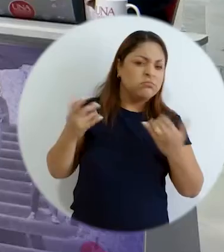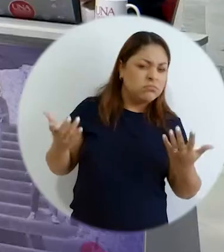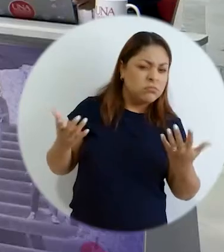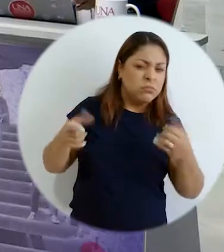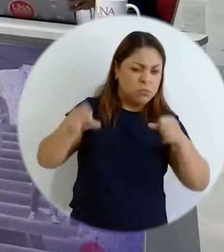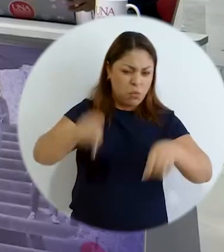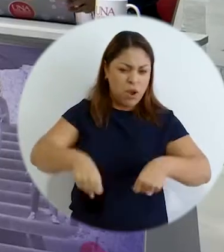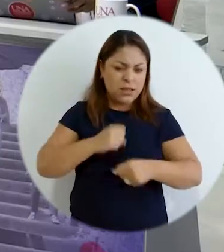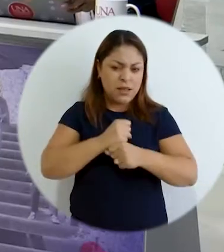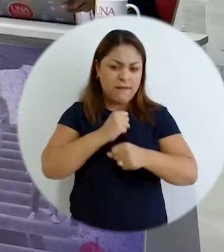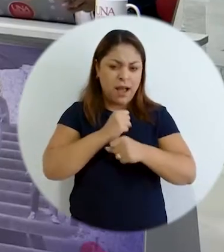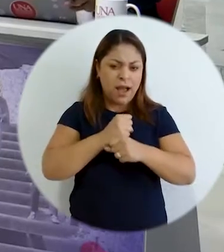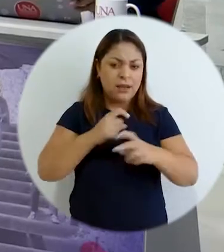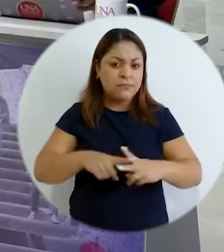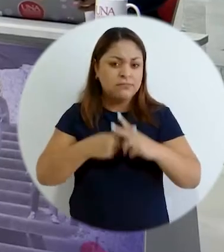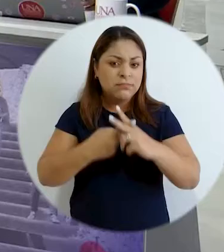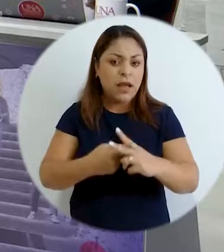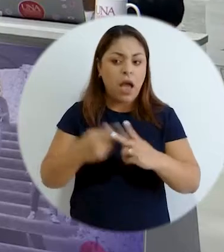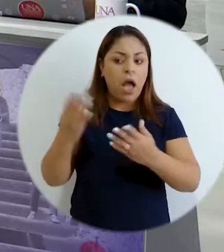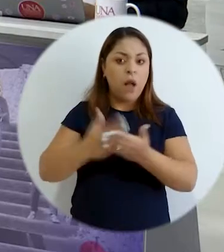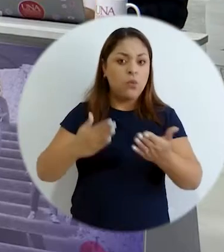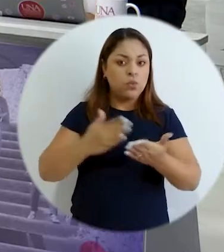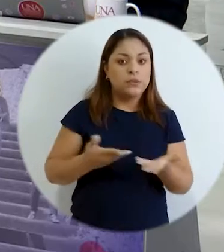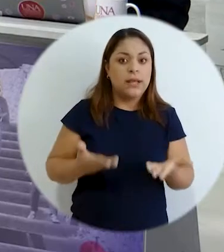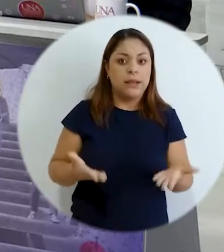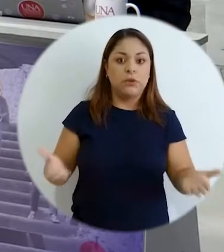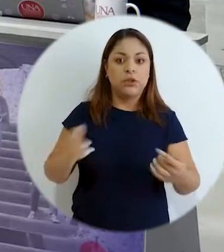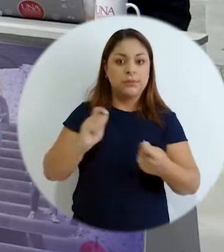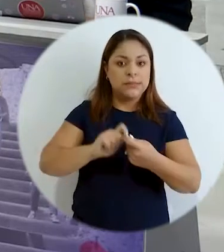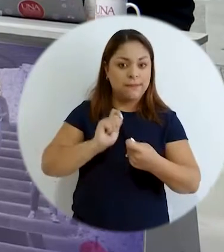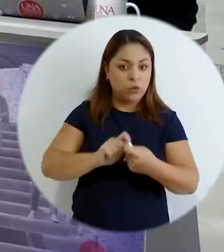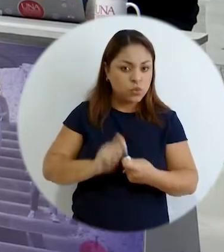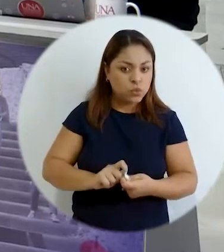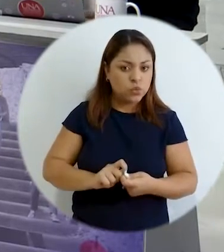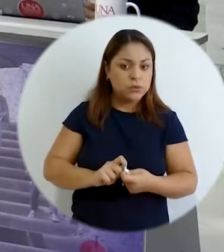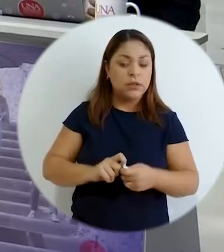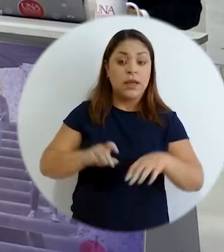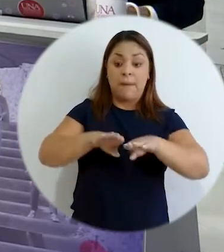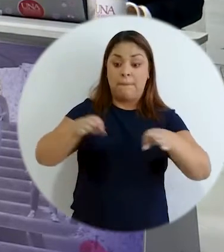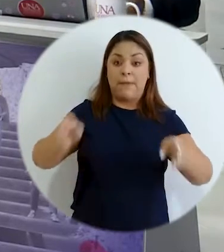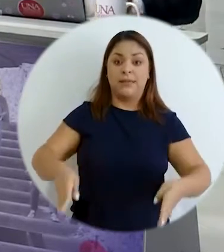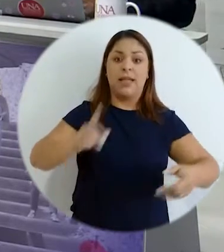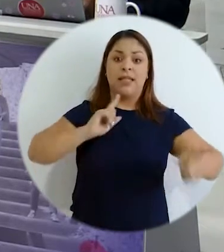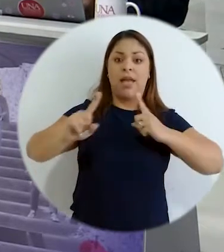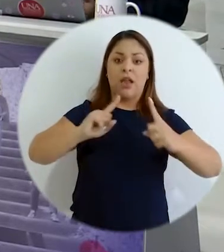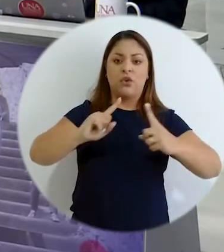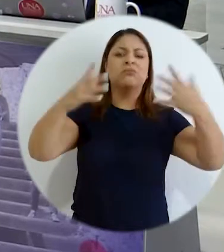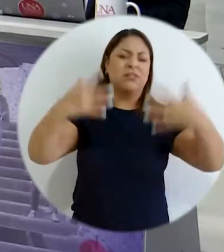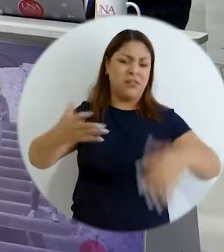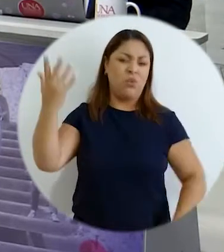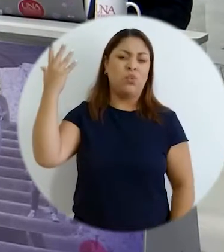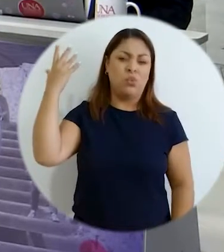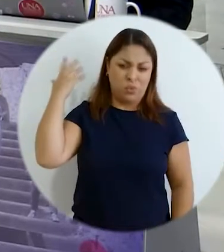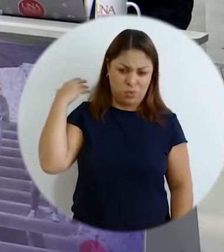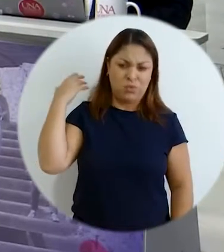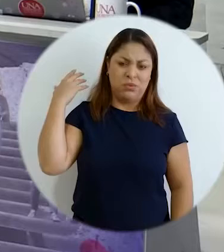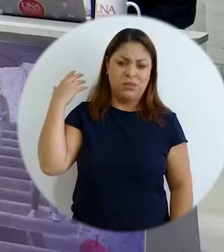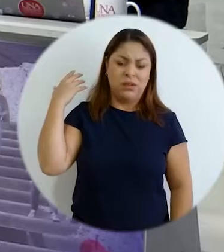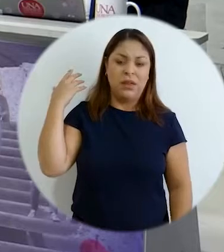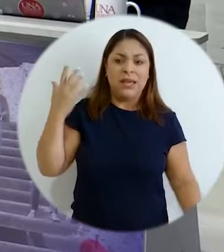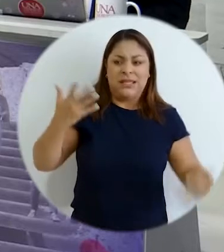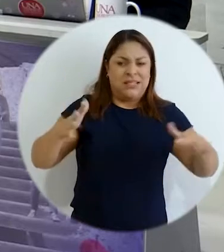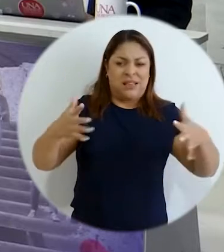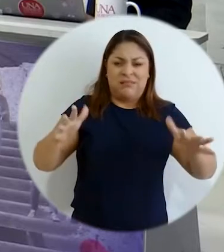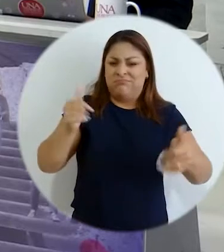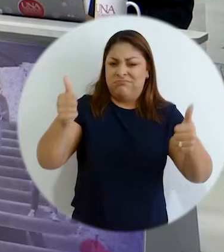donde podemos trabajar e iniciar con algunos elementos específicos las mesas de diálogo ya existían las mesas de diálogo